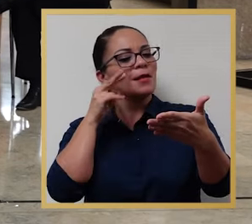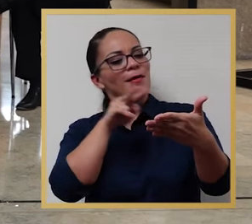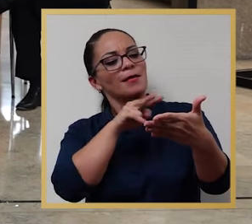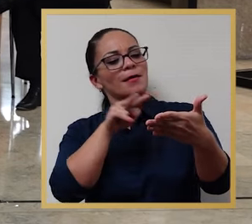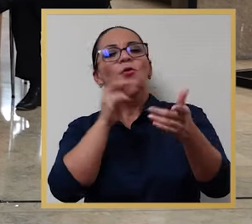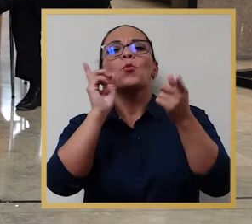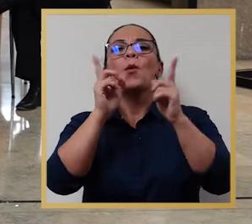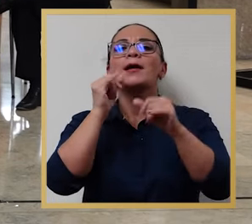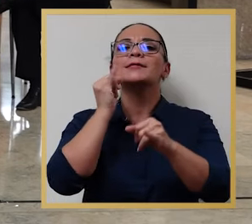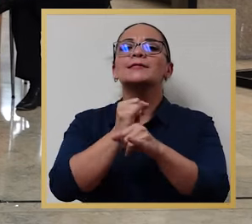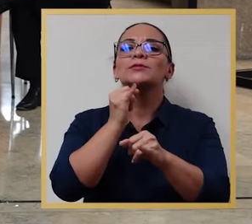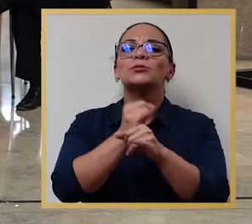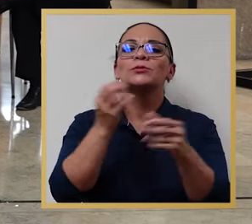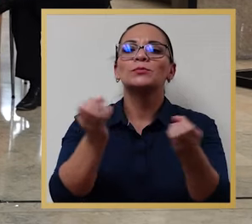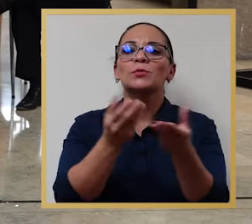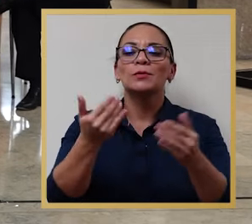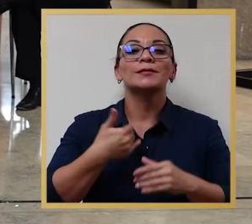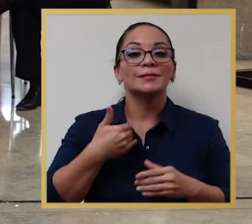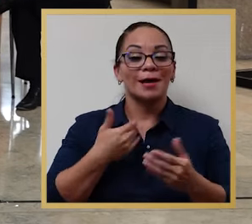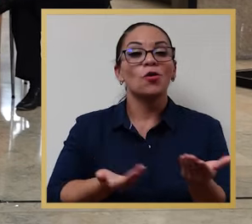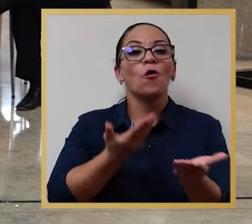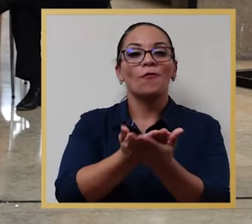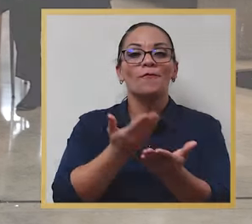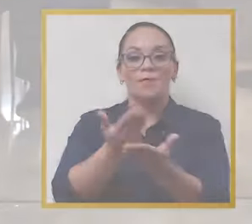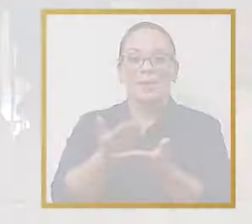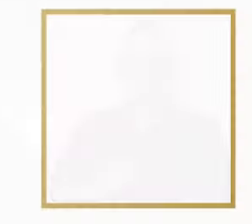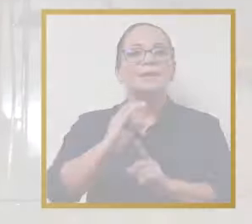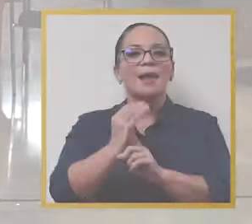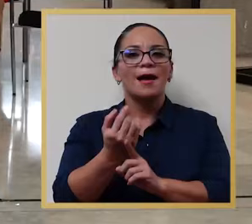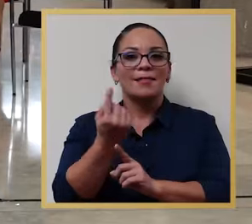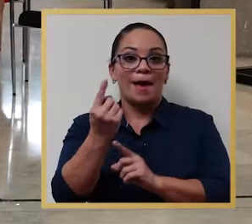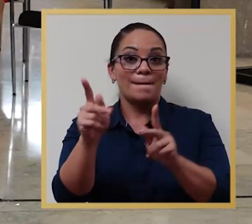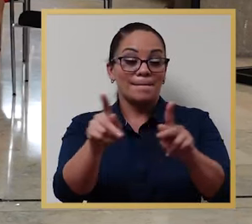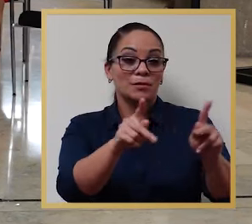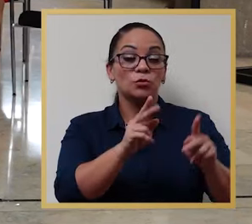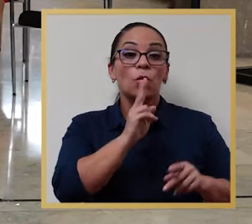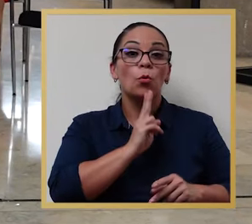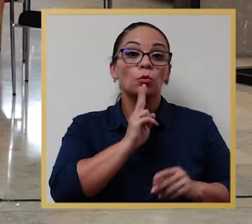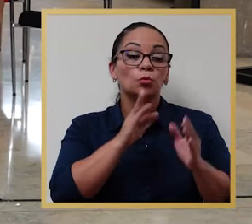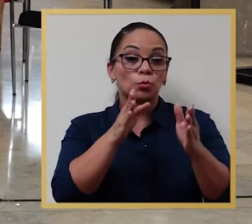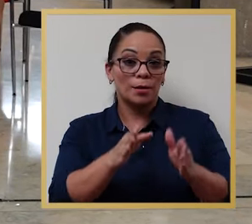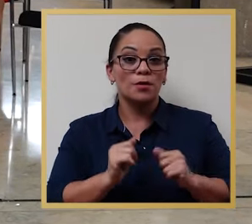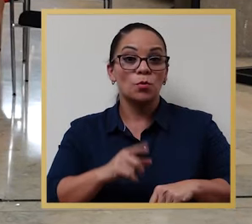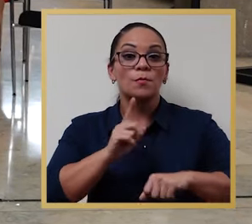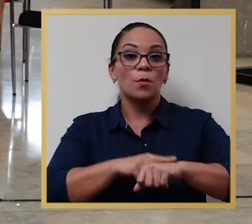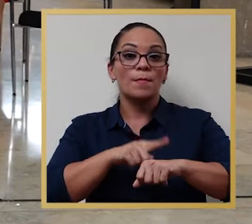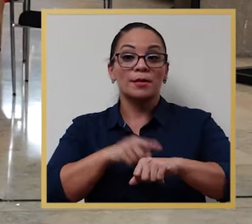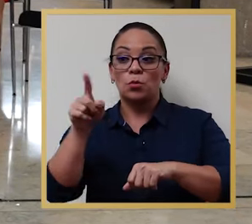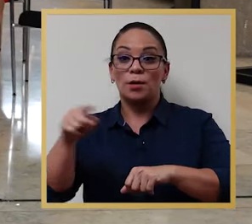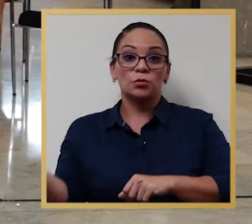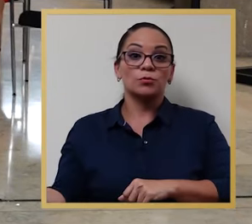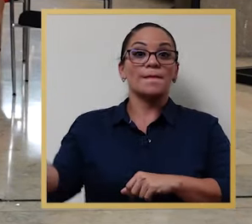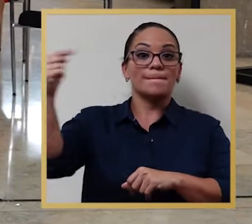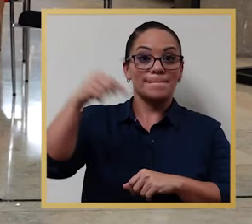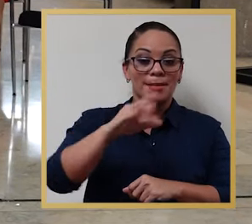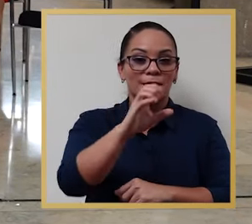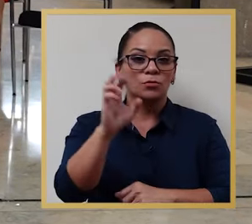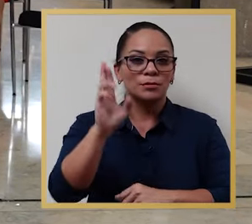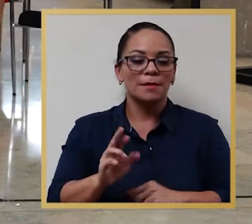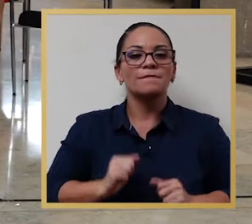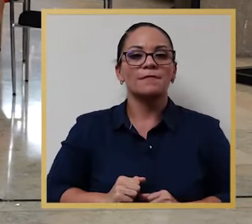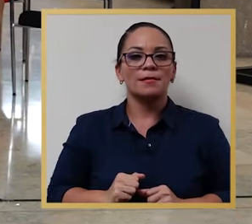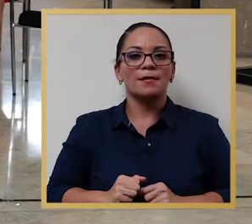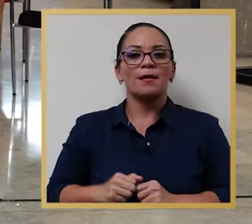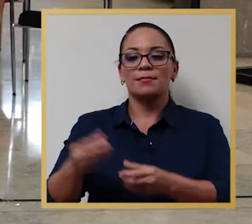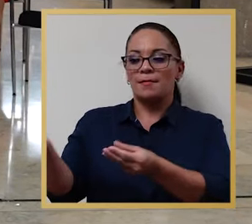cuáles instituciones públicas hay ofertas de empleo. Cada ciudadano hondureño al momento de venir a Costa Rica